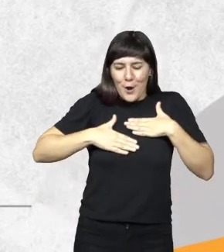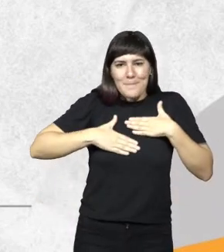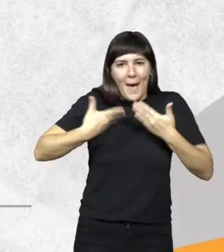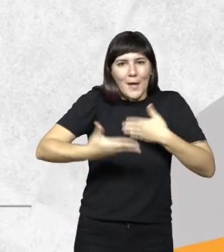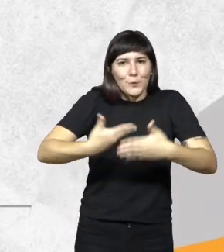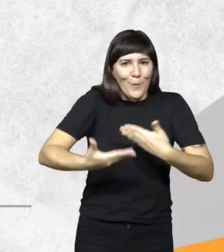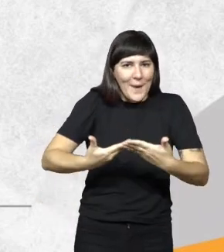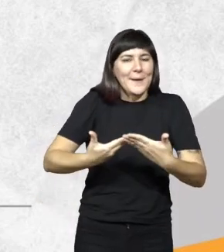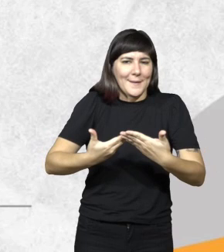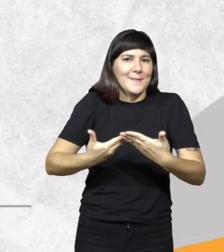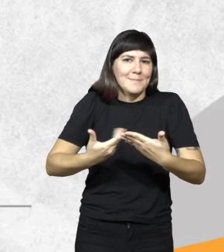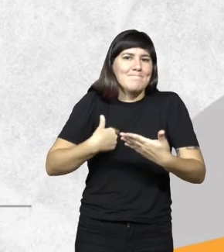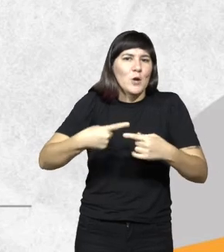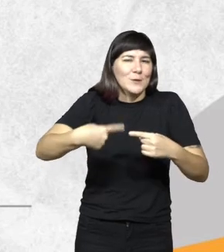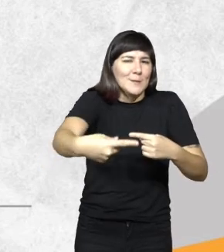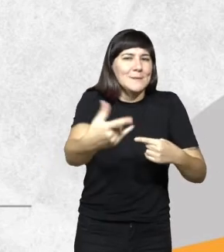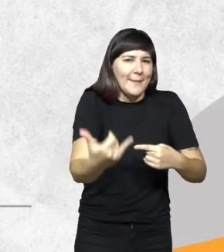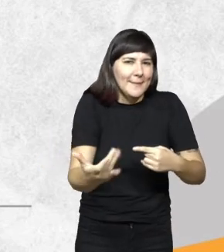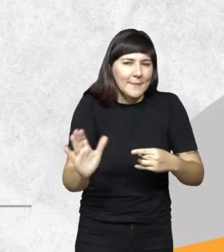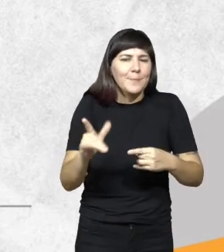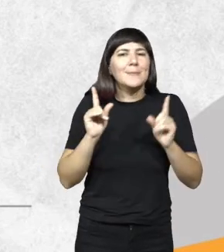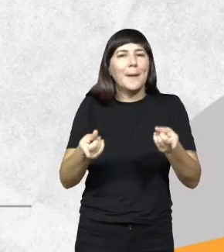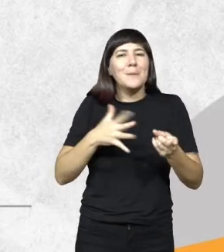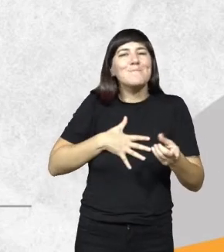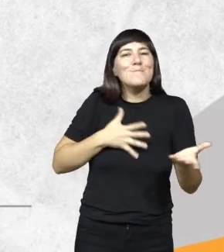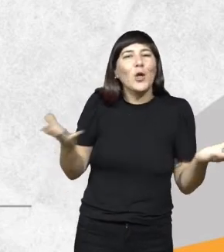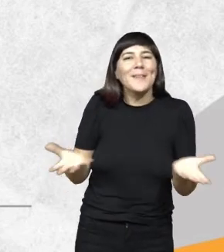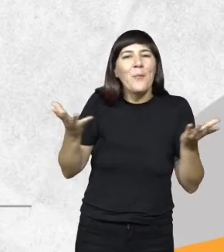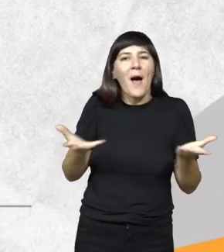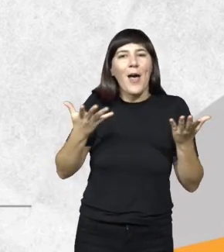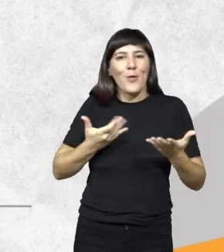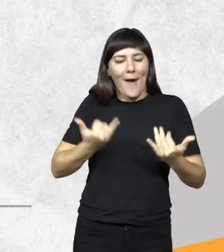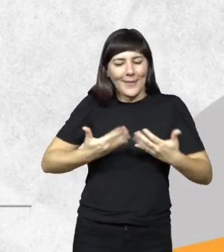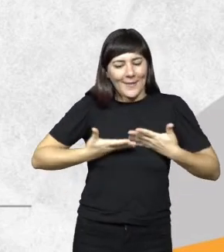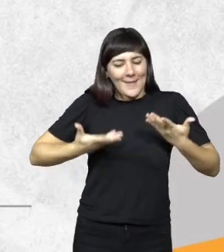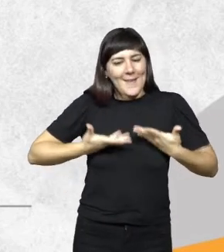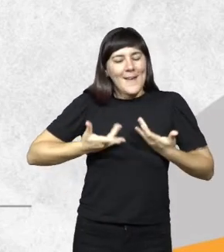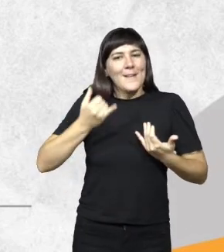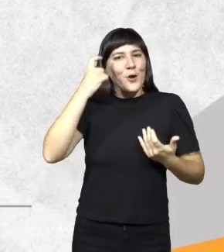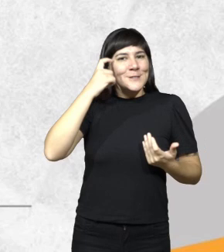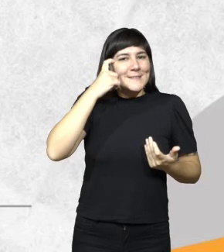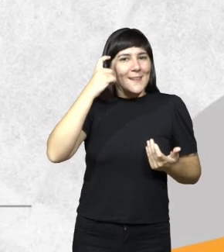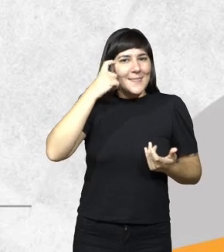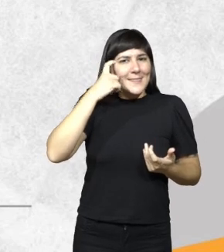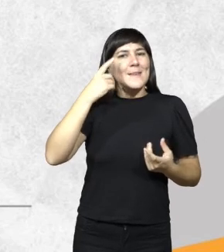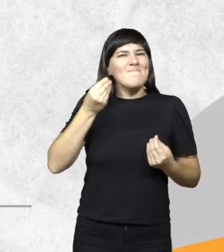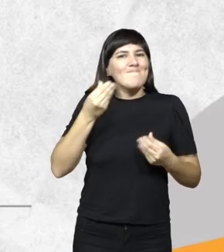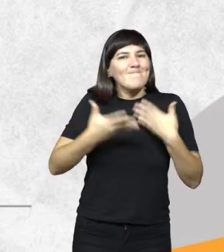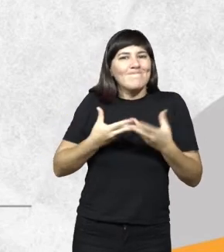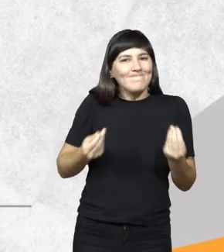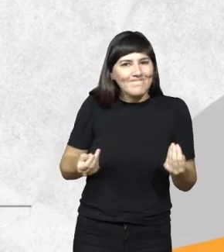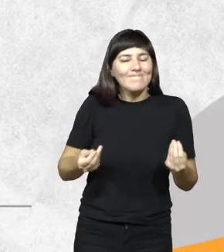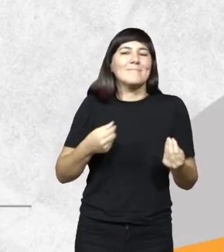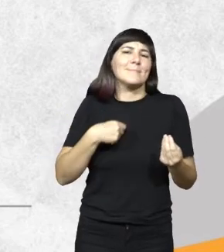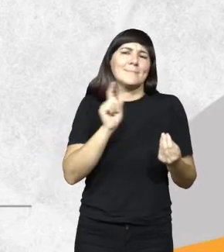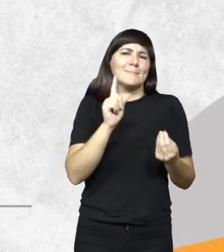actuar de manera motivada. Y él decía, si nosotros actuamos motivados y conscientes de lo que hacemos, no